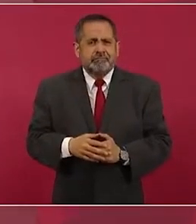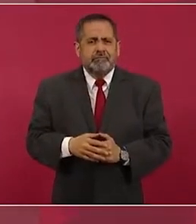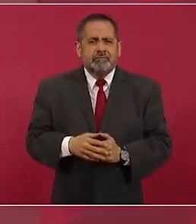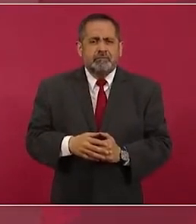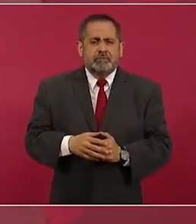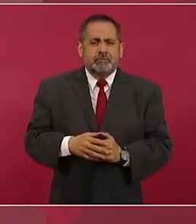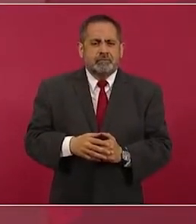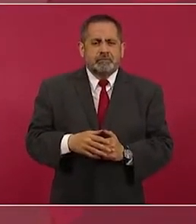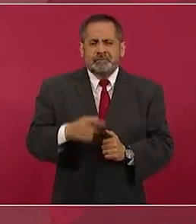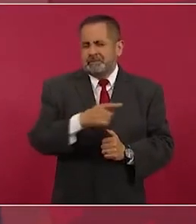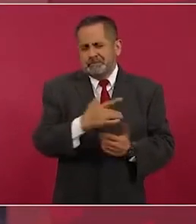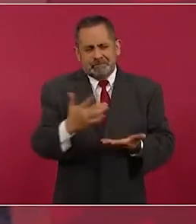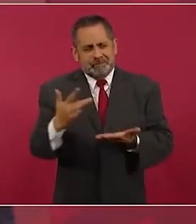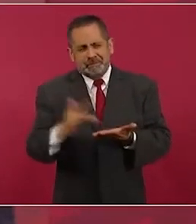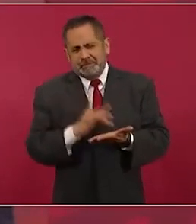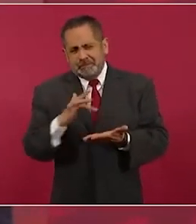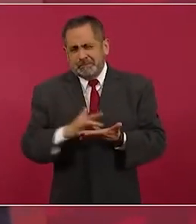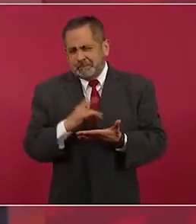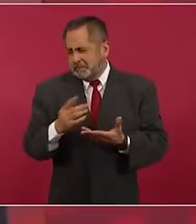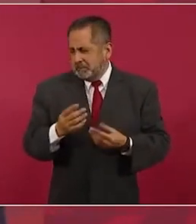pues un gran apoyo.